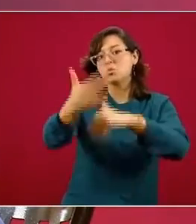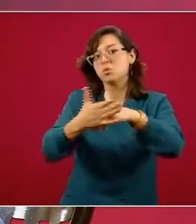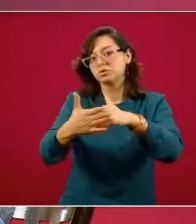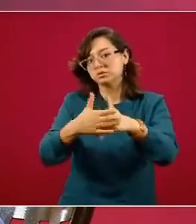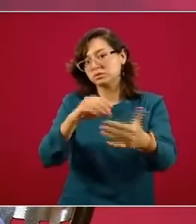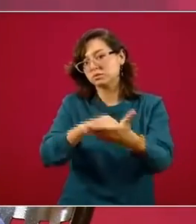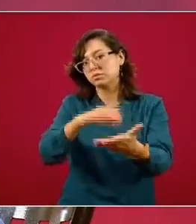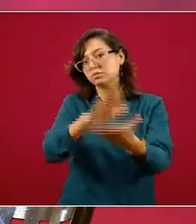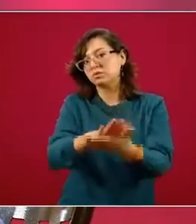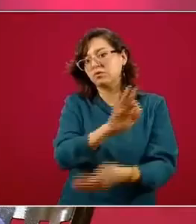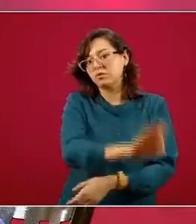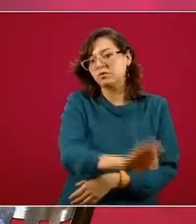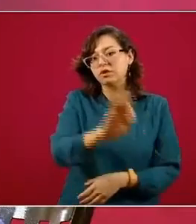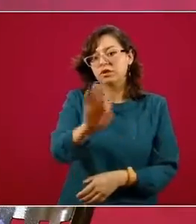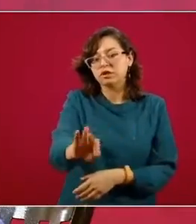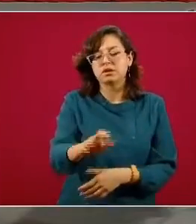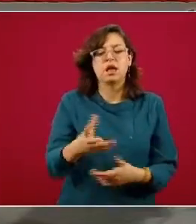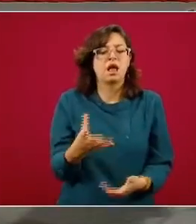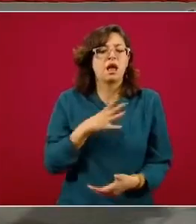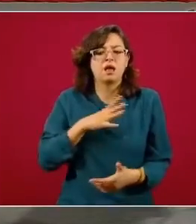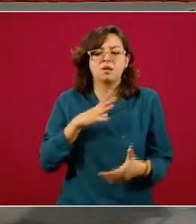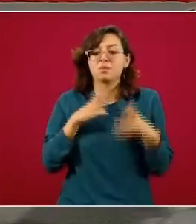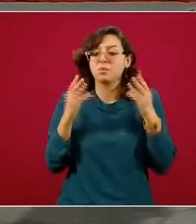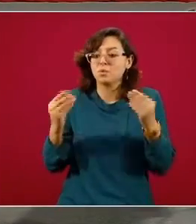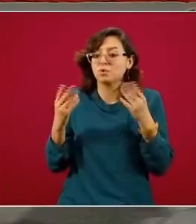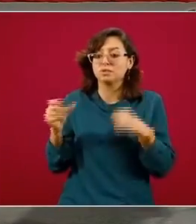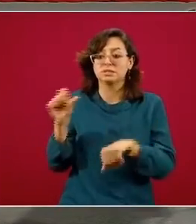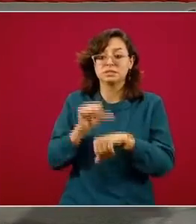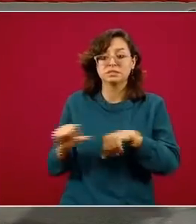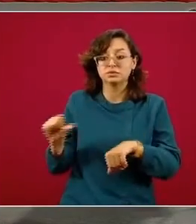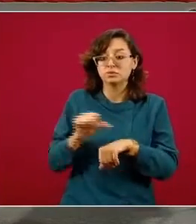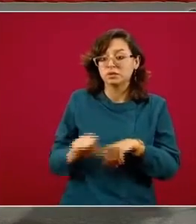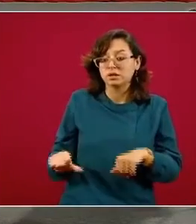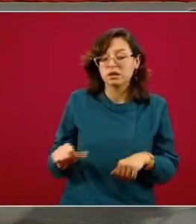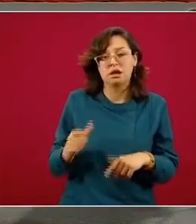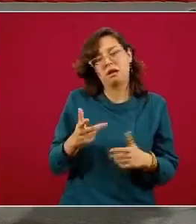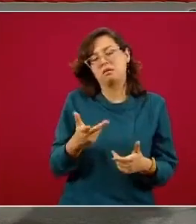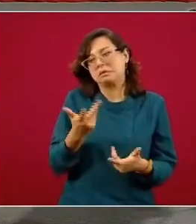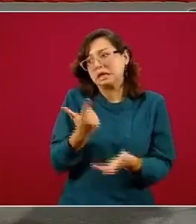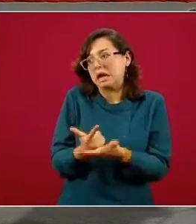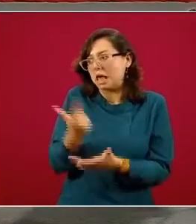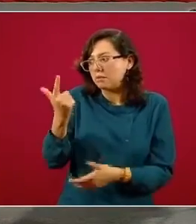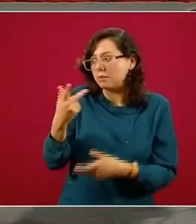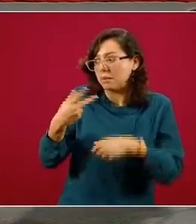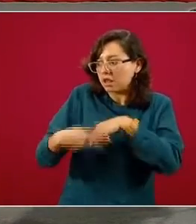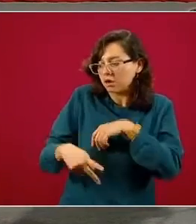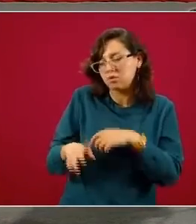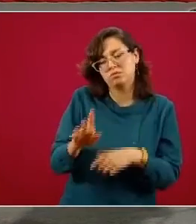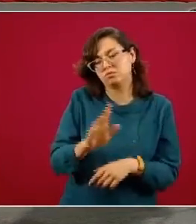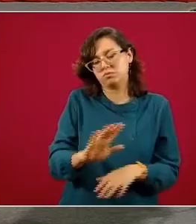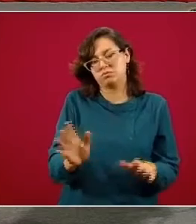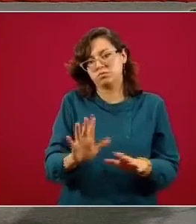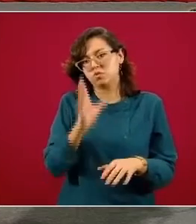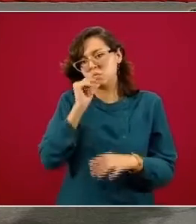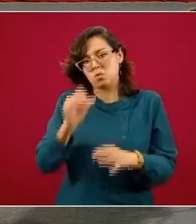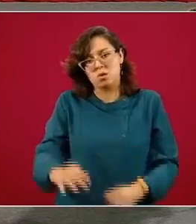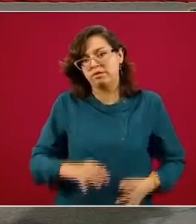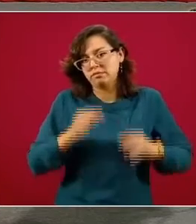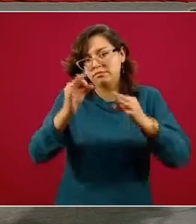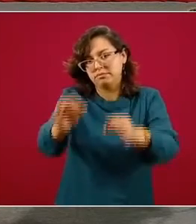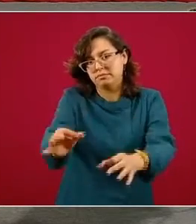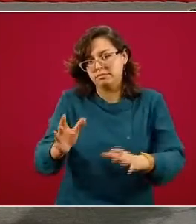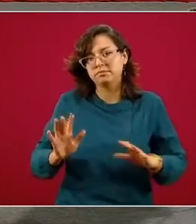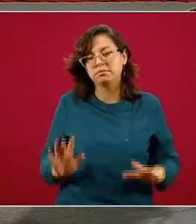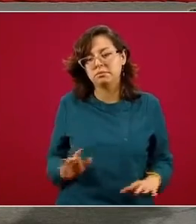de las personas. Por ejemplo, hay muchísimas cirugías, desde luego siempre importantes, si no, no existirían su deseo de hacerlas,